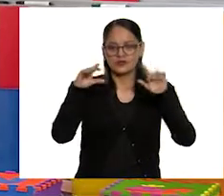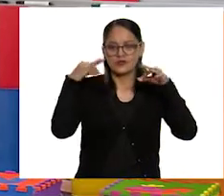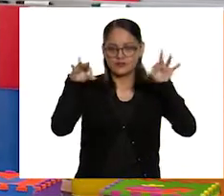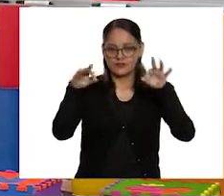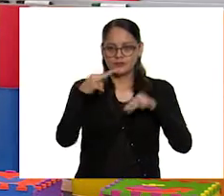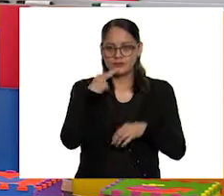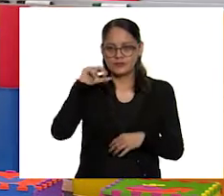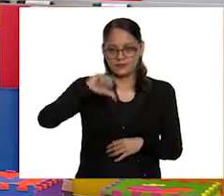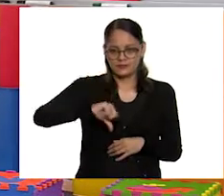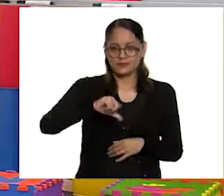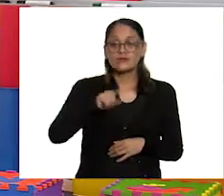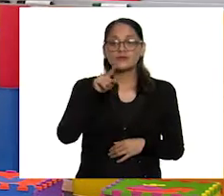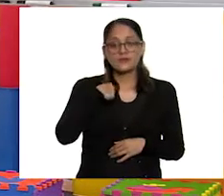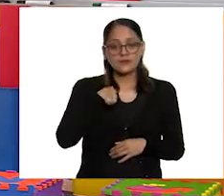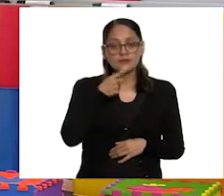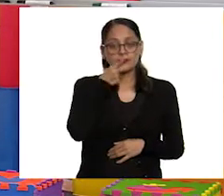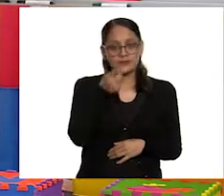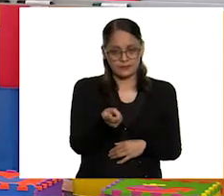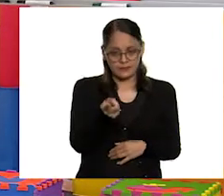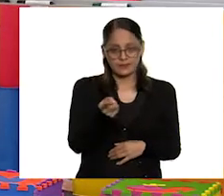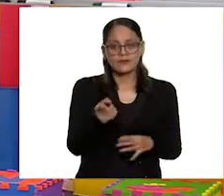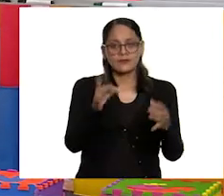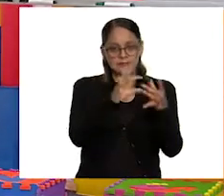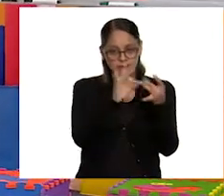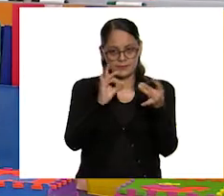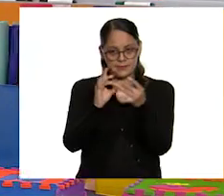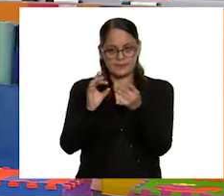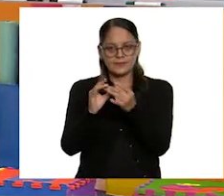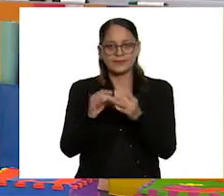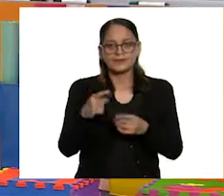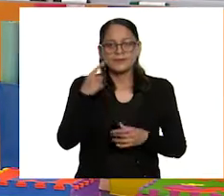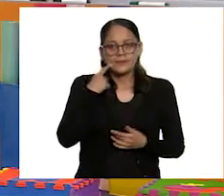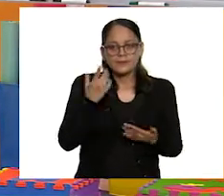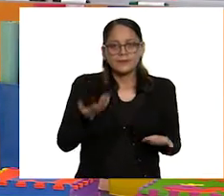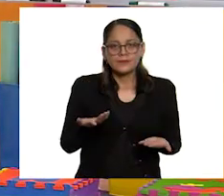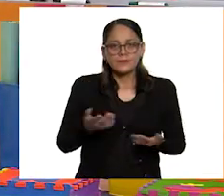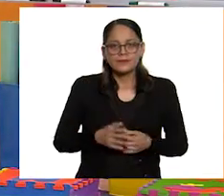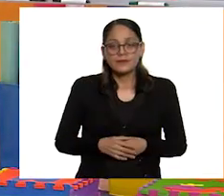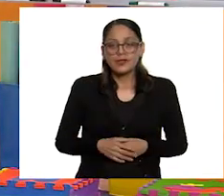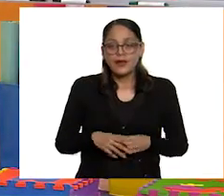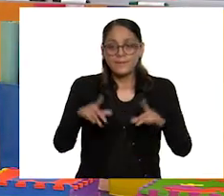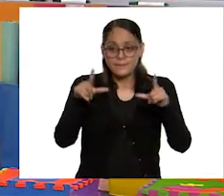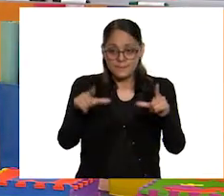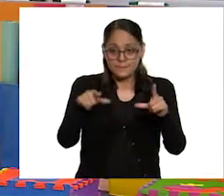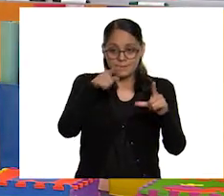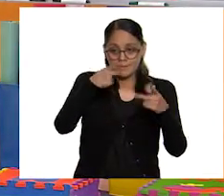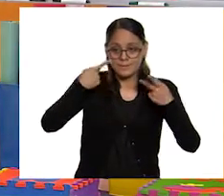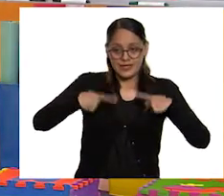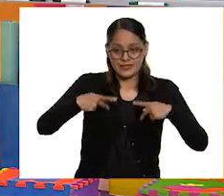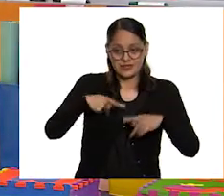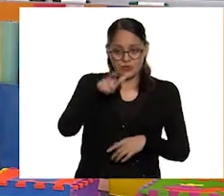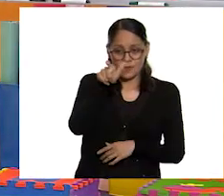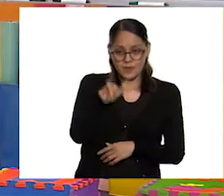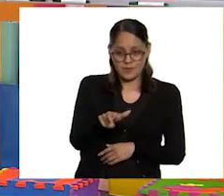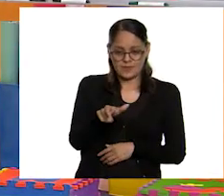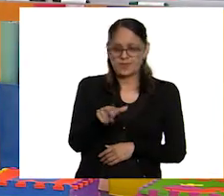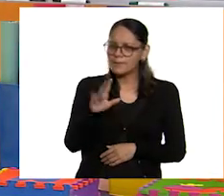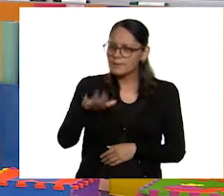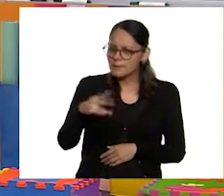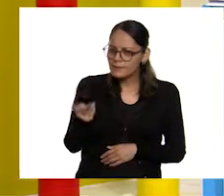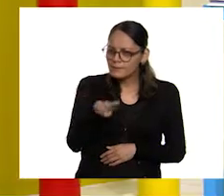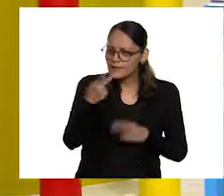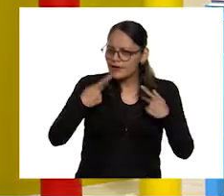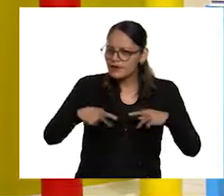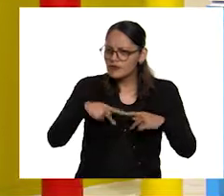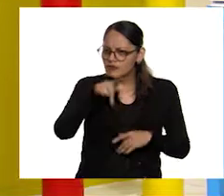Ajá, muy bien. Te voy a ir describiendo este personaje. Se trata de un personaje,